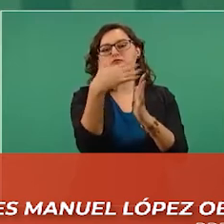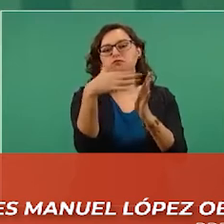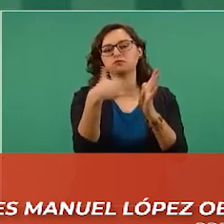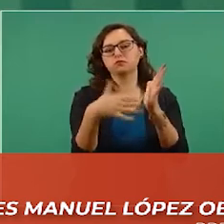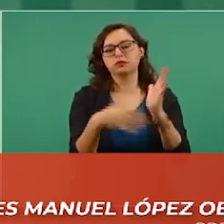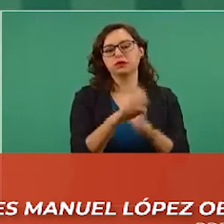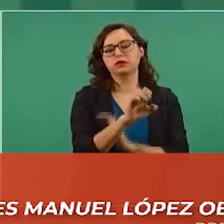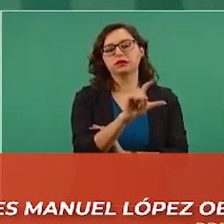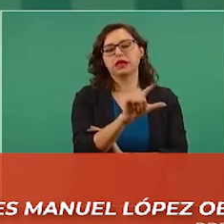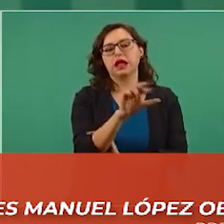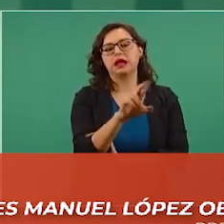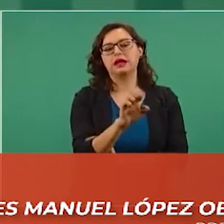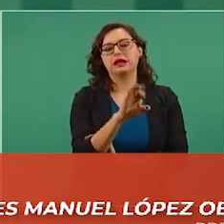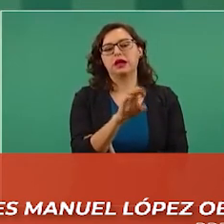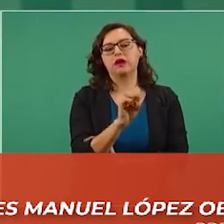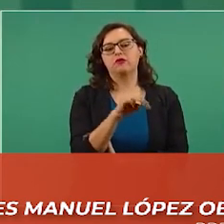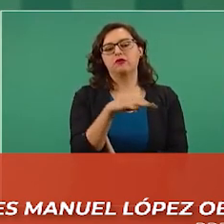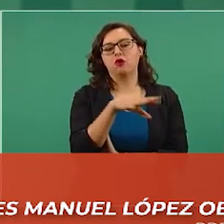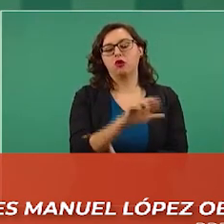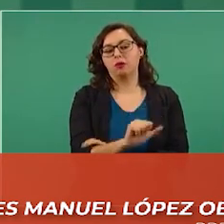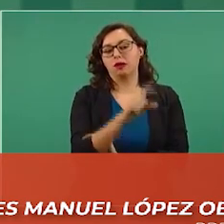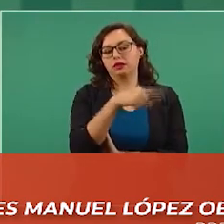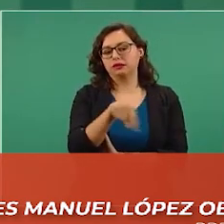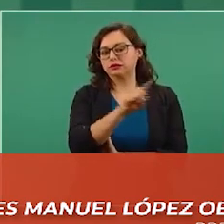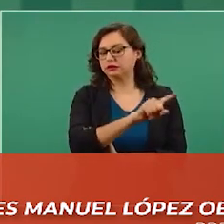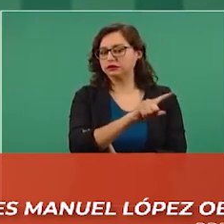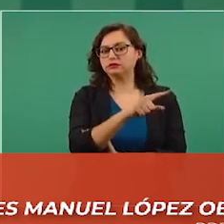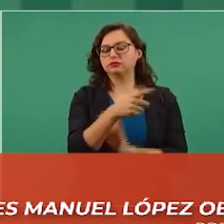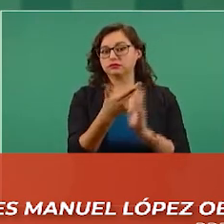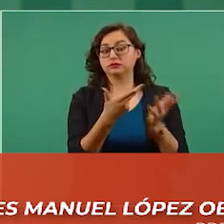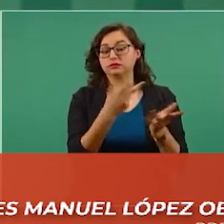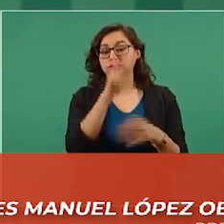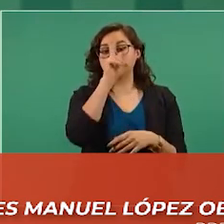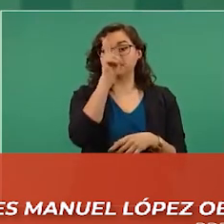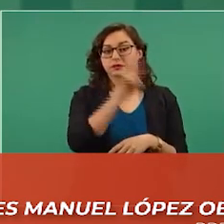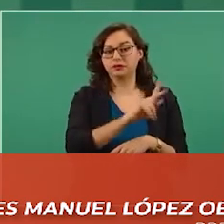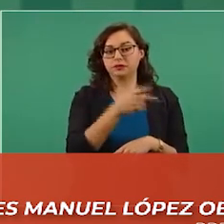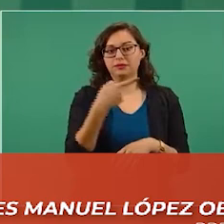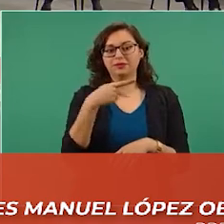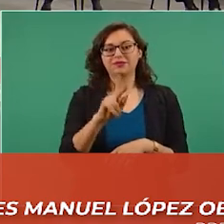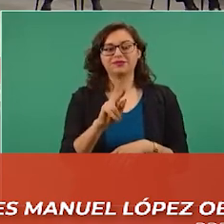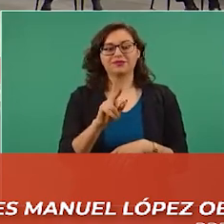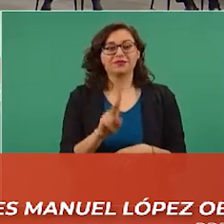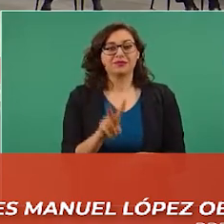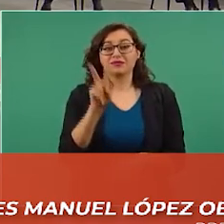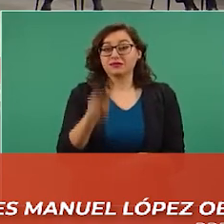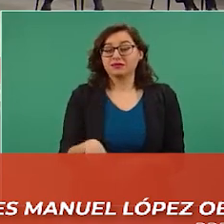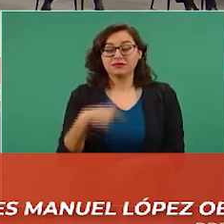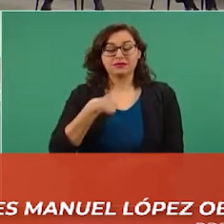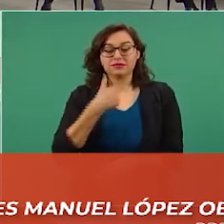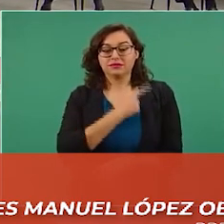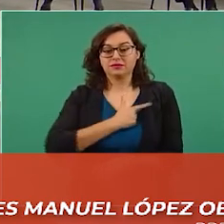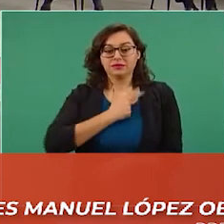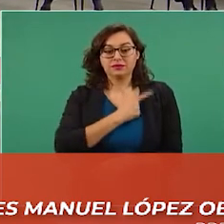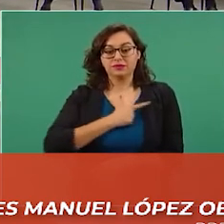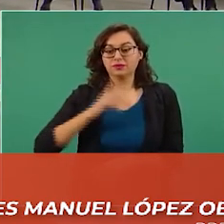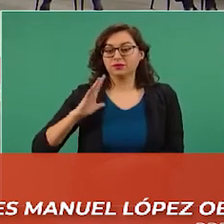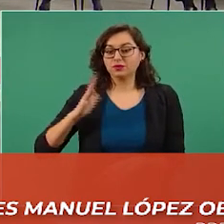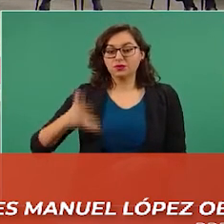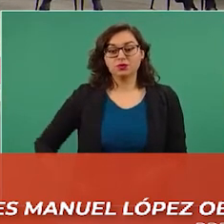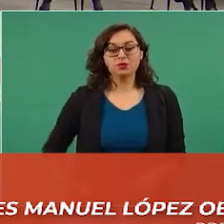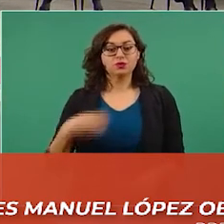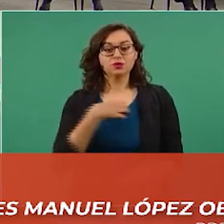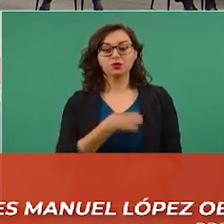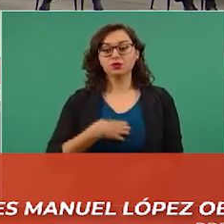de ese sector, de ese segmento. Lo que me llena de gusto y de satisfacción que en todo el